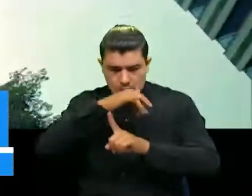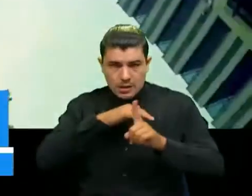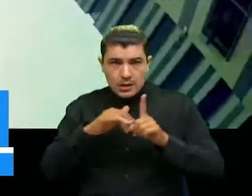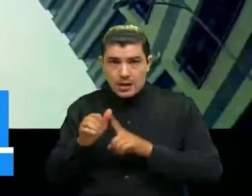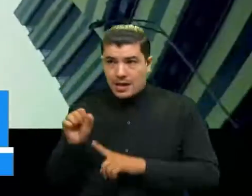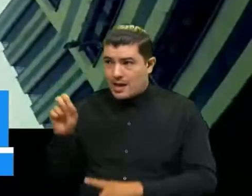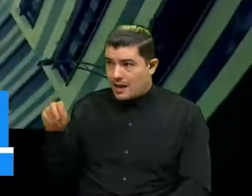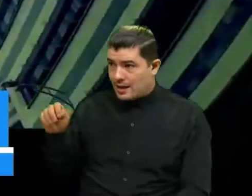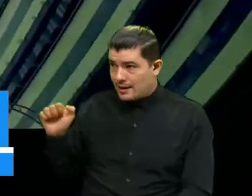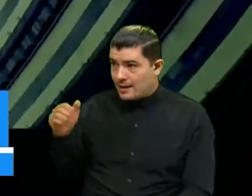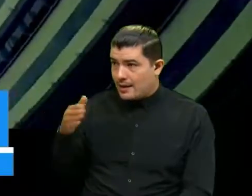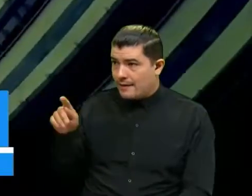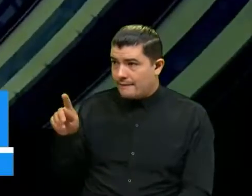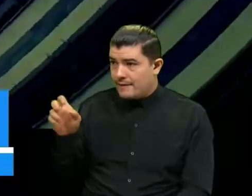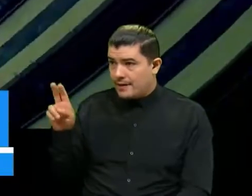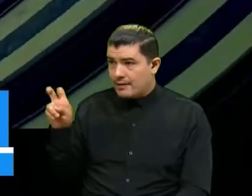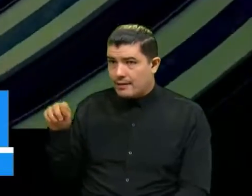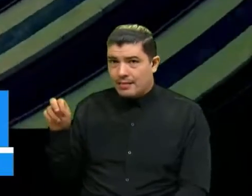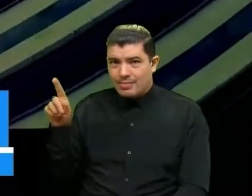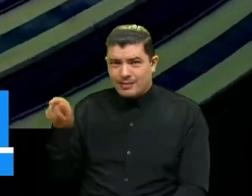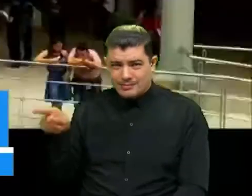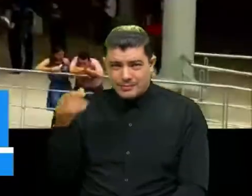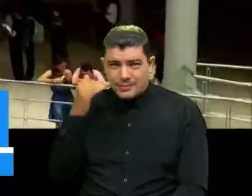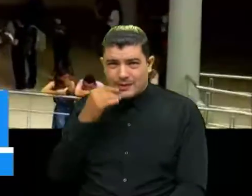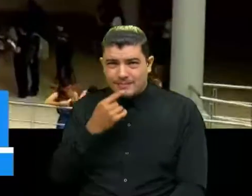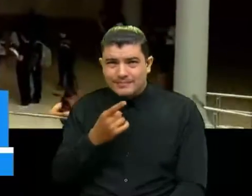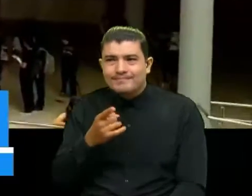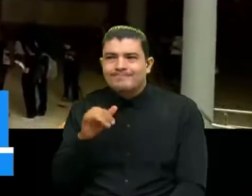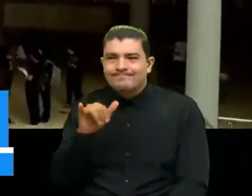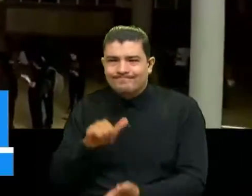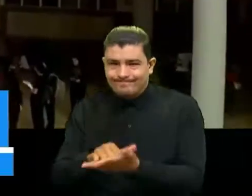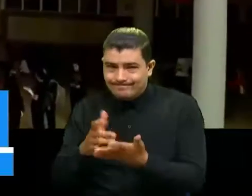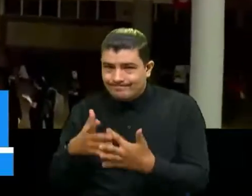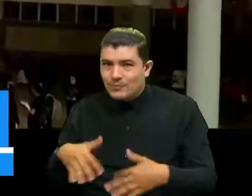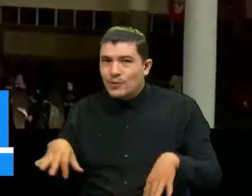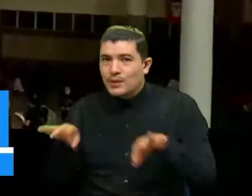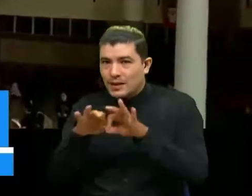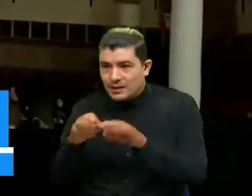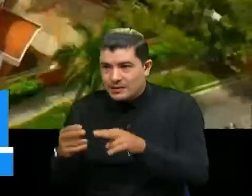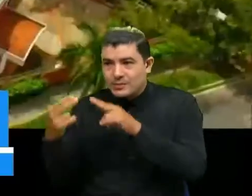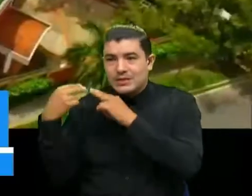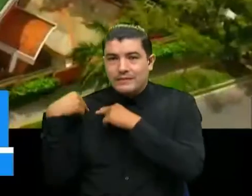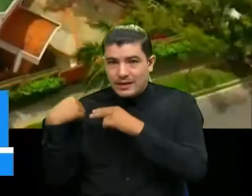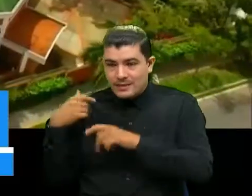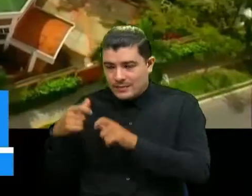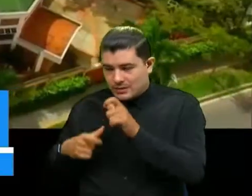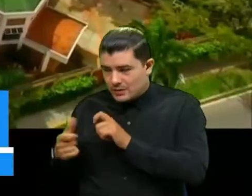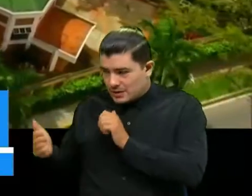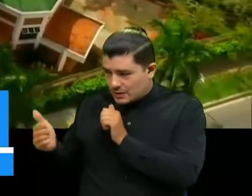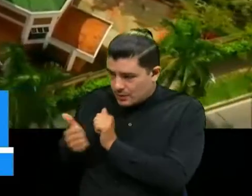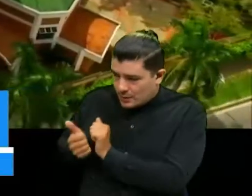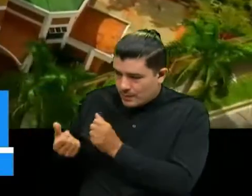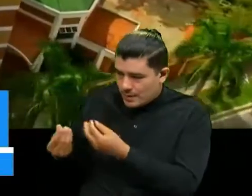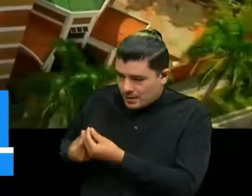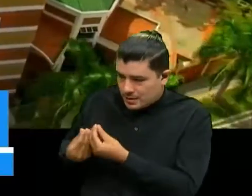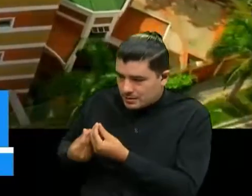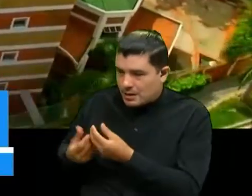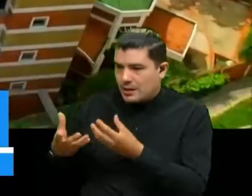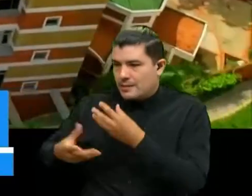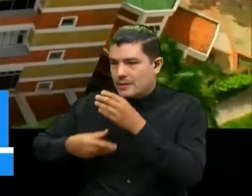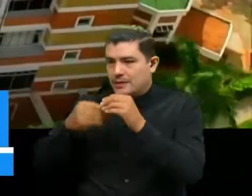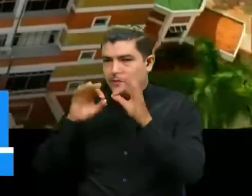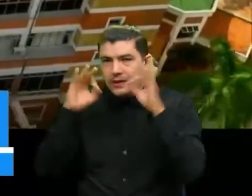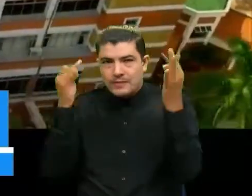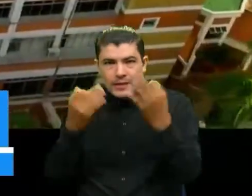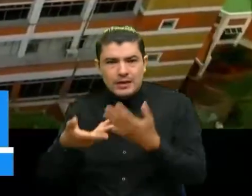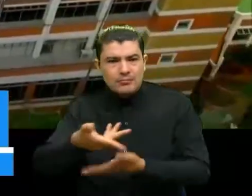Fernanda lo mencionaba y eso es muy importante la responsabilidad que tenemos con quienes están a nuestro lado y creo que todas las universidades